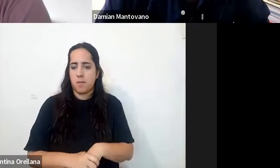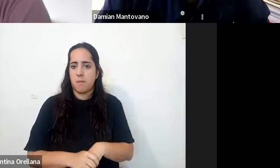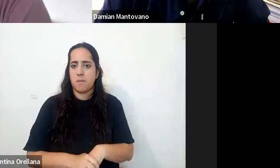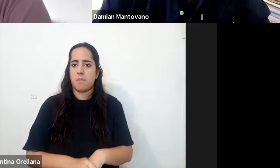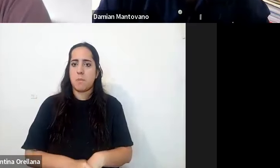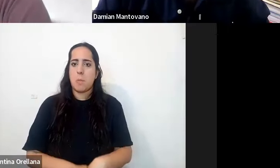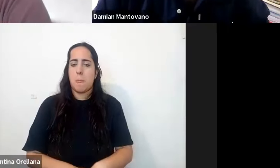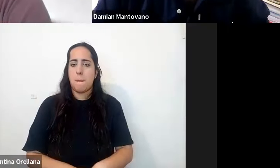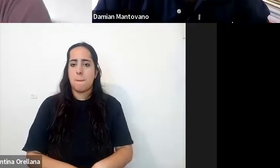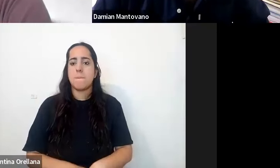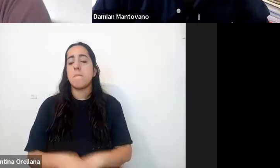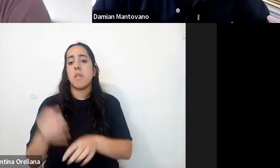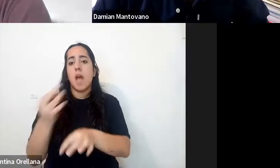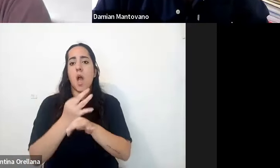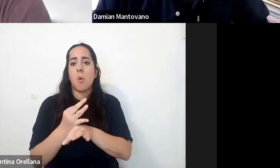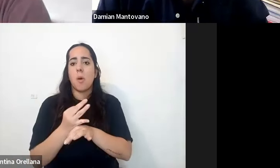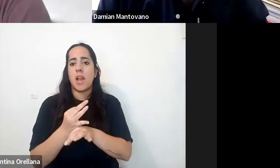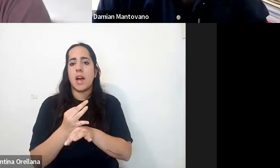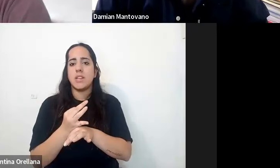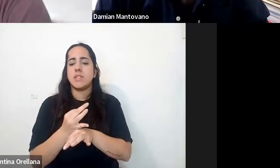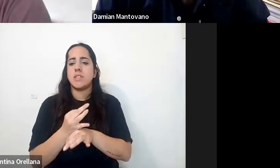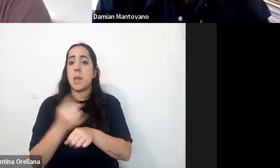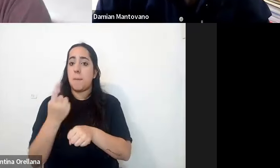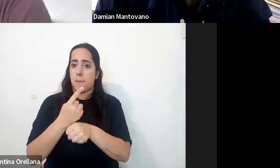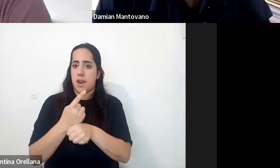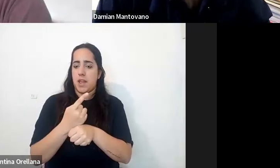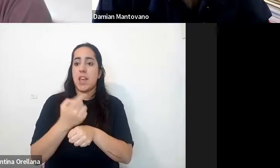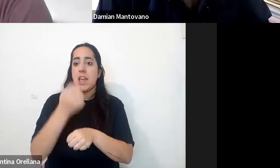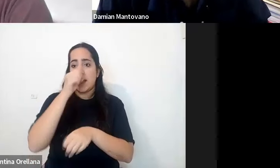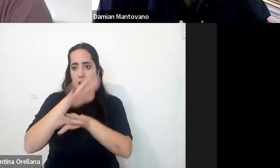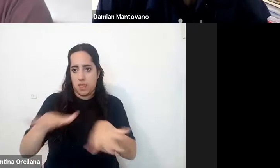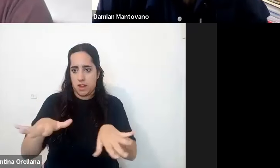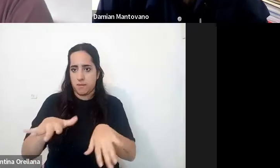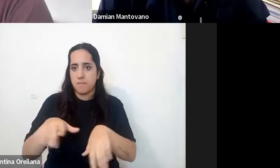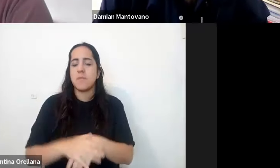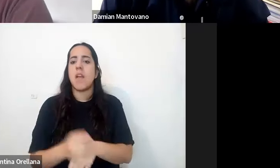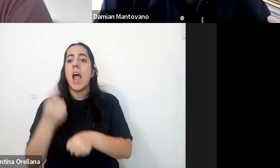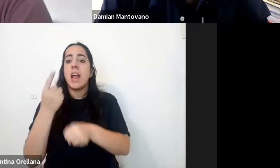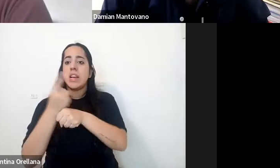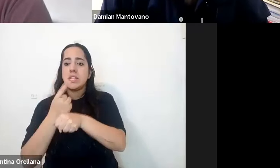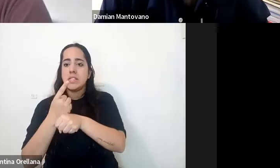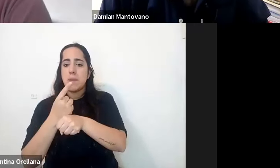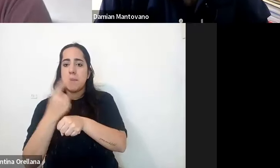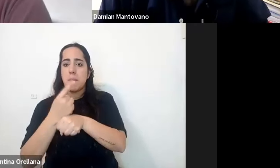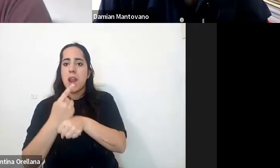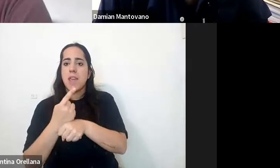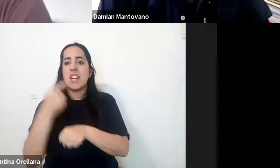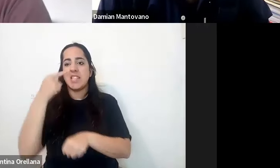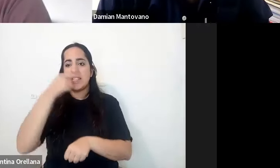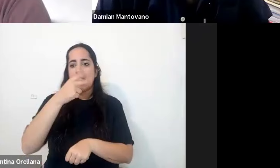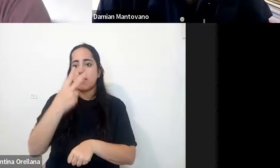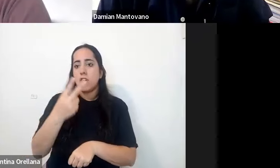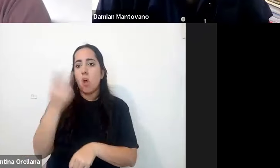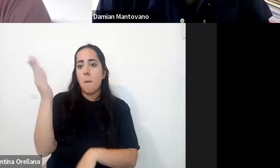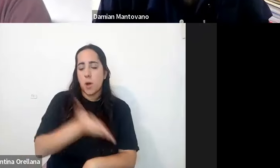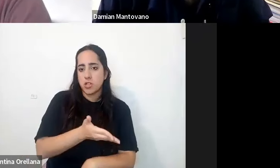en la perdón en la escuela inicial en la primaria alcanza el 62% ¿sí? de estudiantes